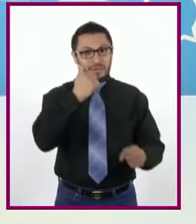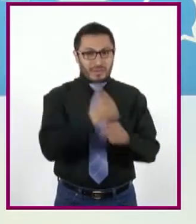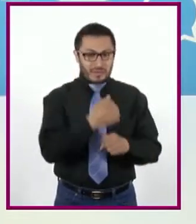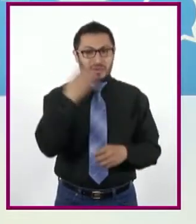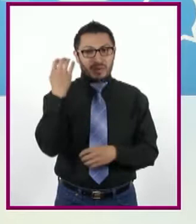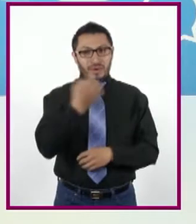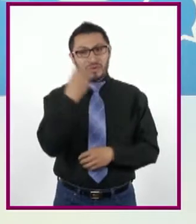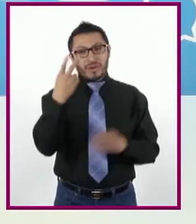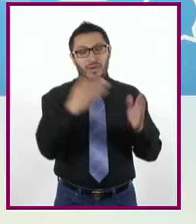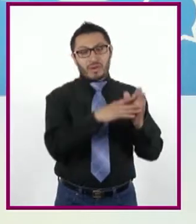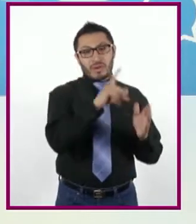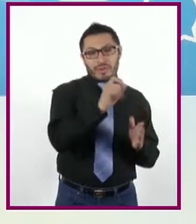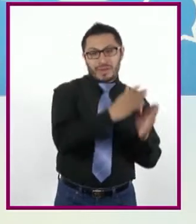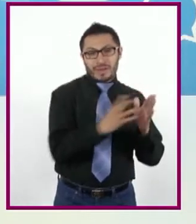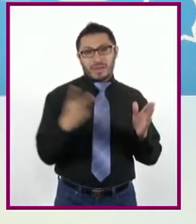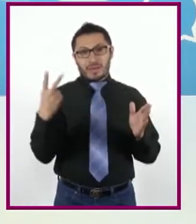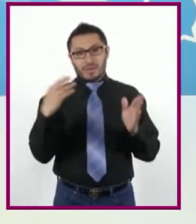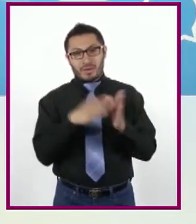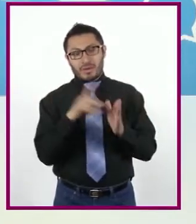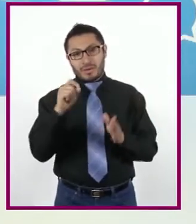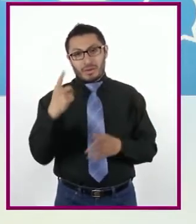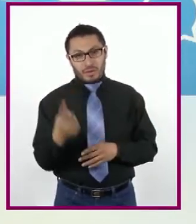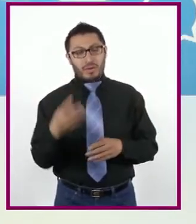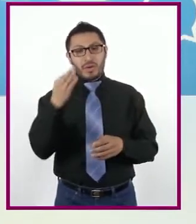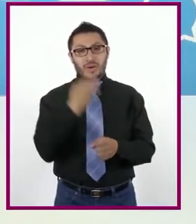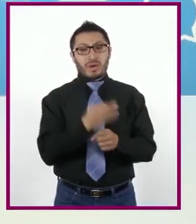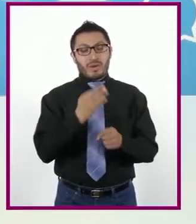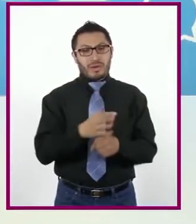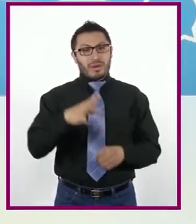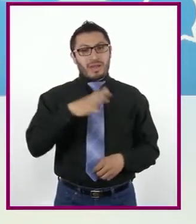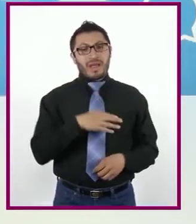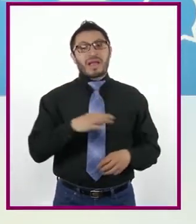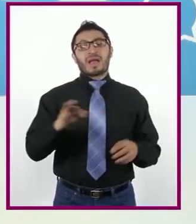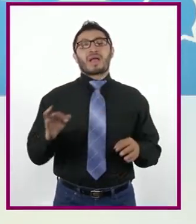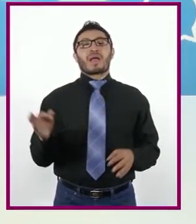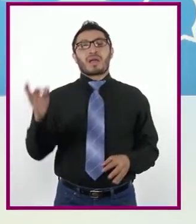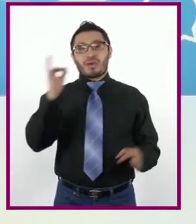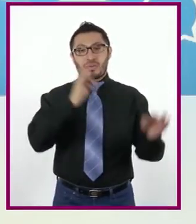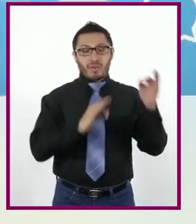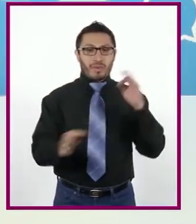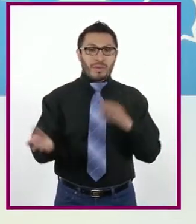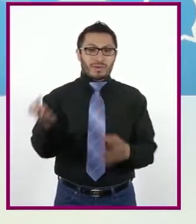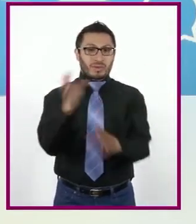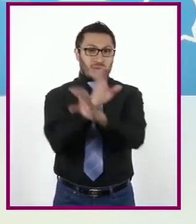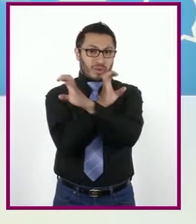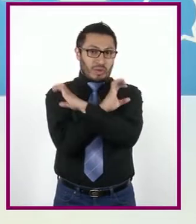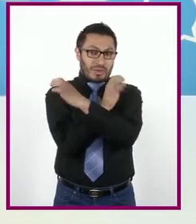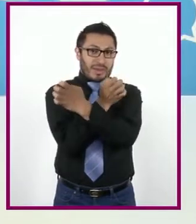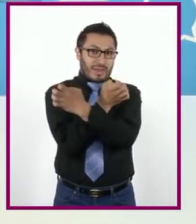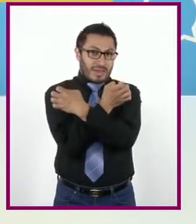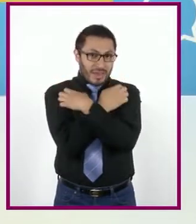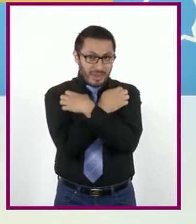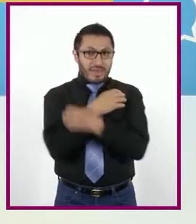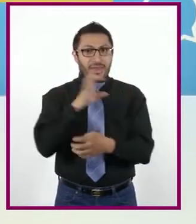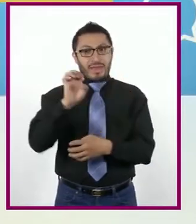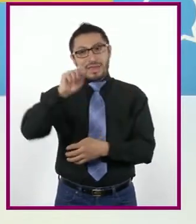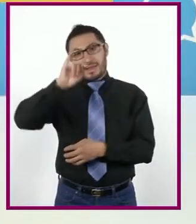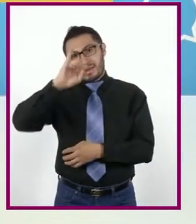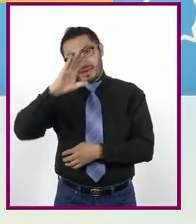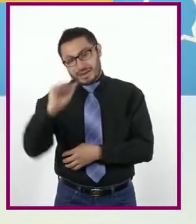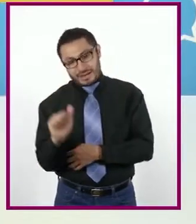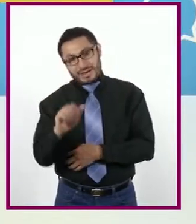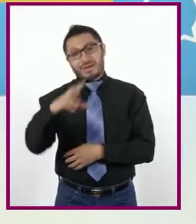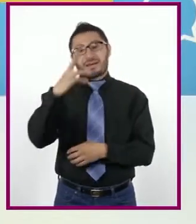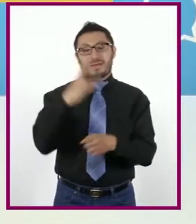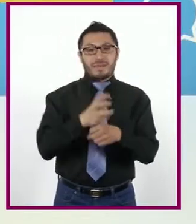En este bloque tendremos la asignatura de formación cívica y ética de tercer grado. Les presento a la profesora